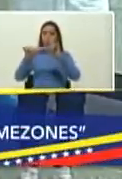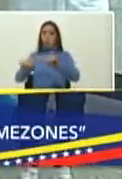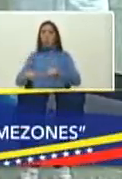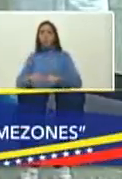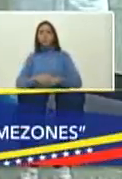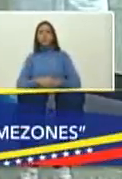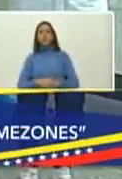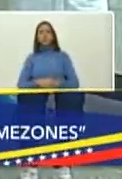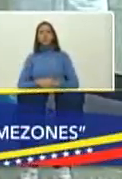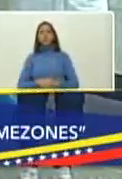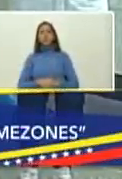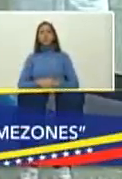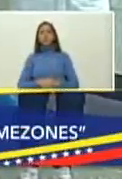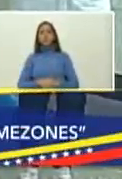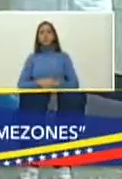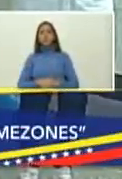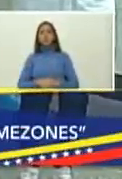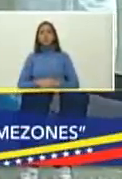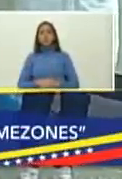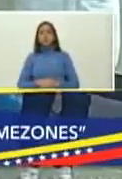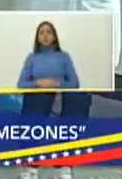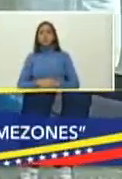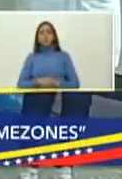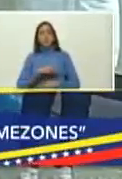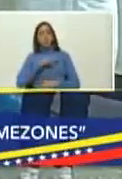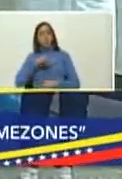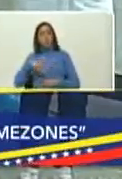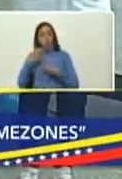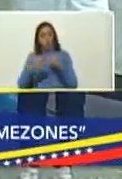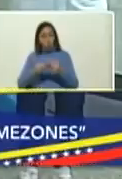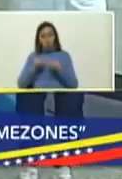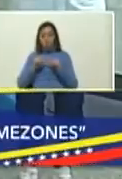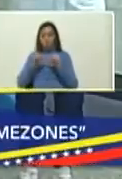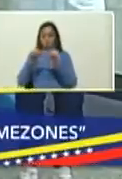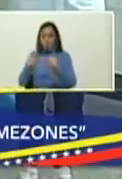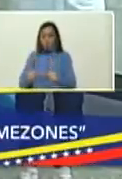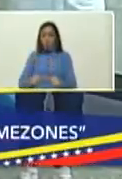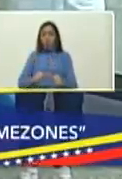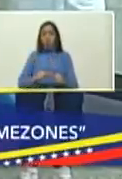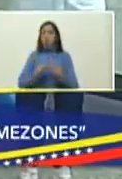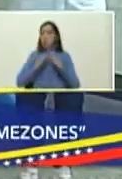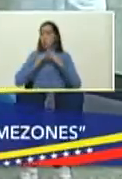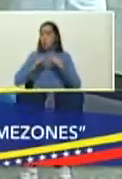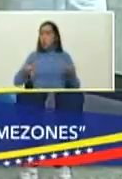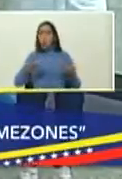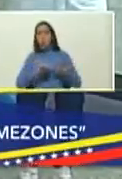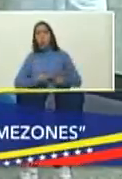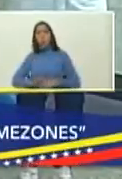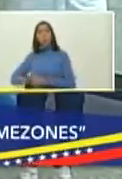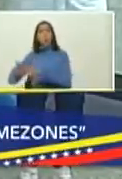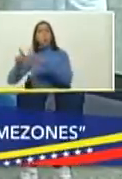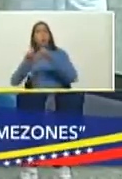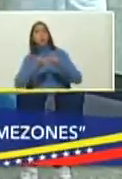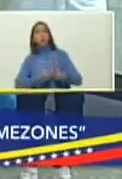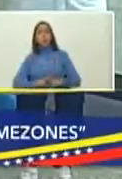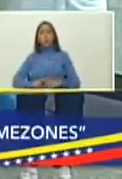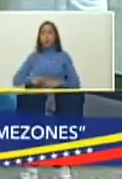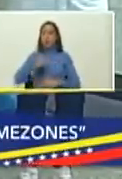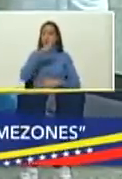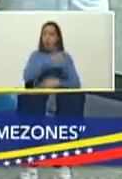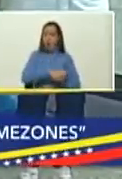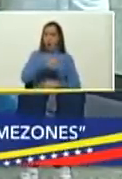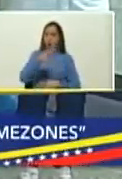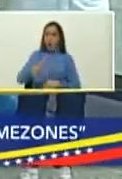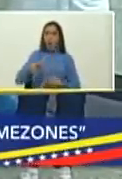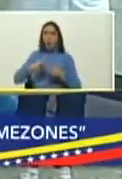lugar sino que también mi presidente la hemos hecho itinerante barrio arriba barrio adentro con nuestra gente con nuestro